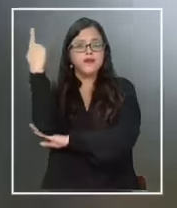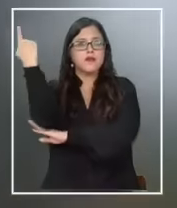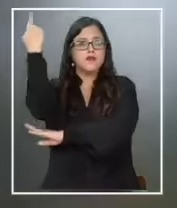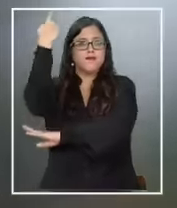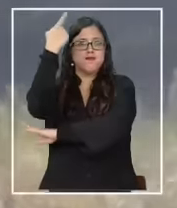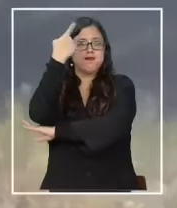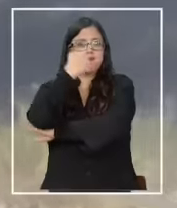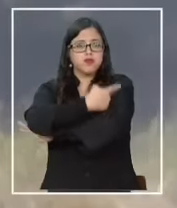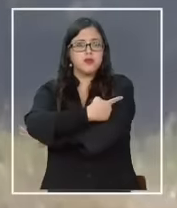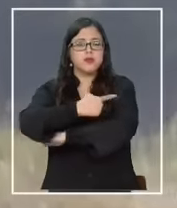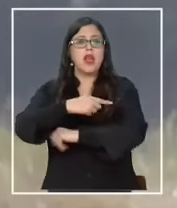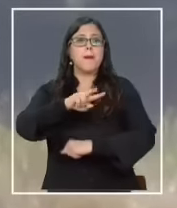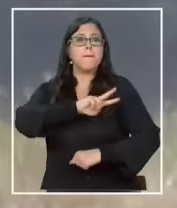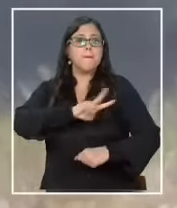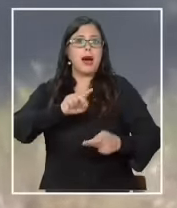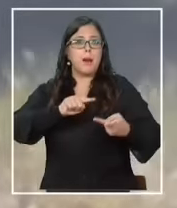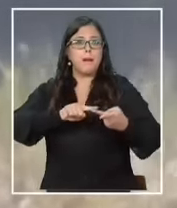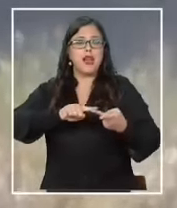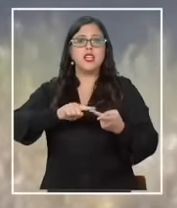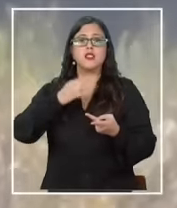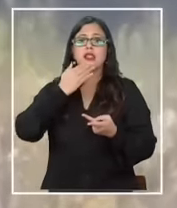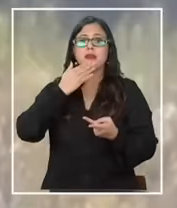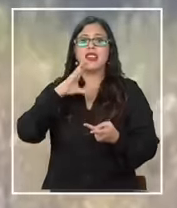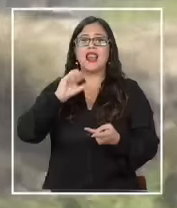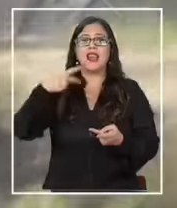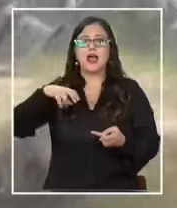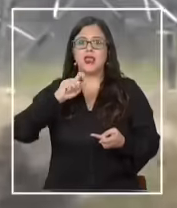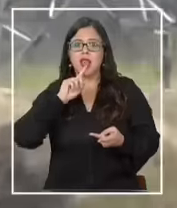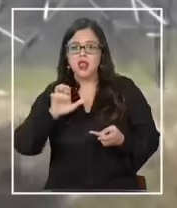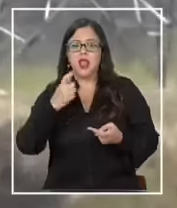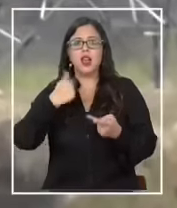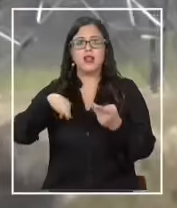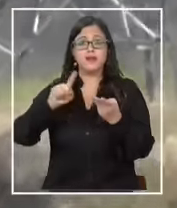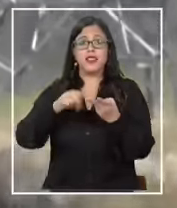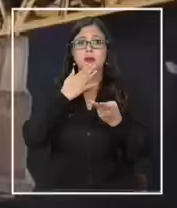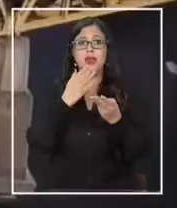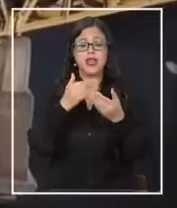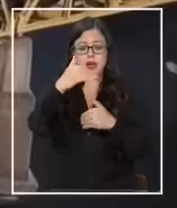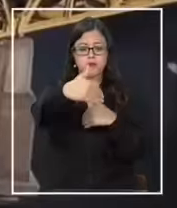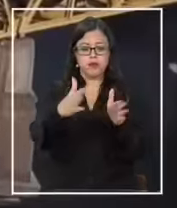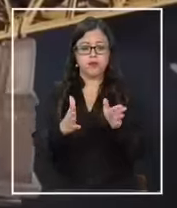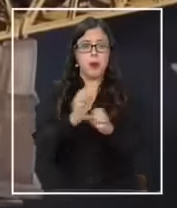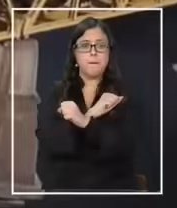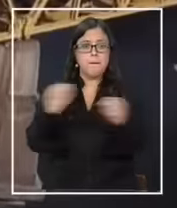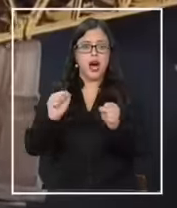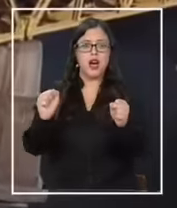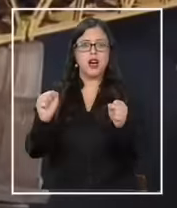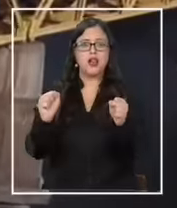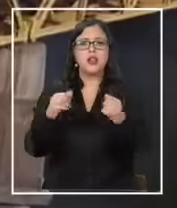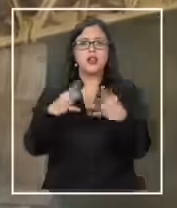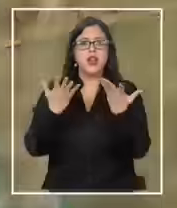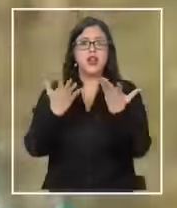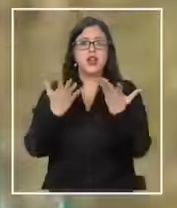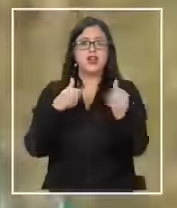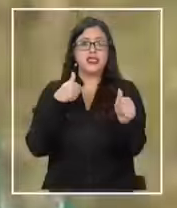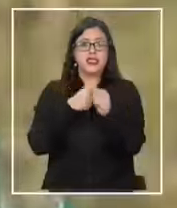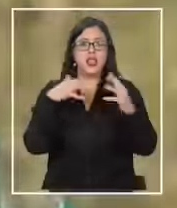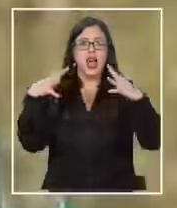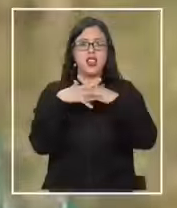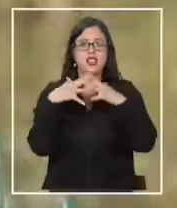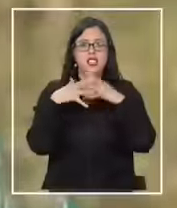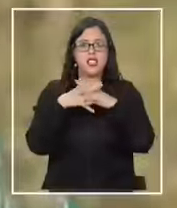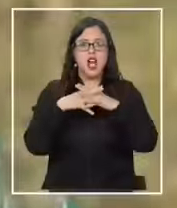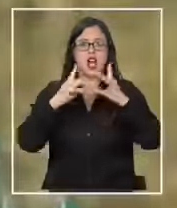eléctricas en Valparaíso y Cañete y luego pusieron explosivos en una vía férrea cerca de Chillán.